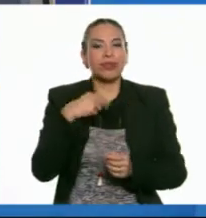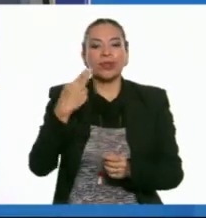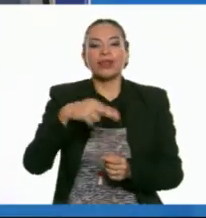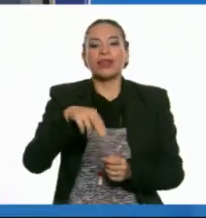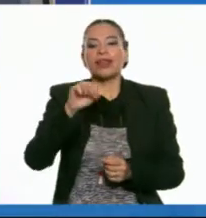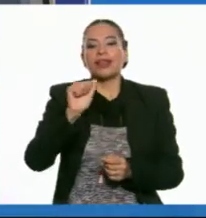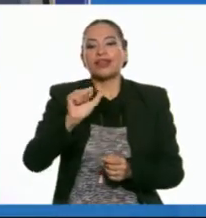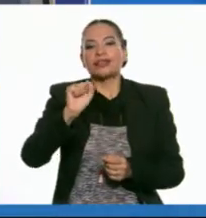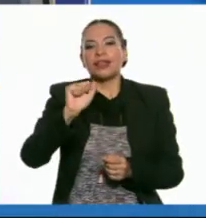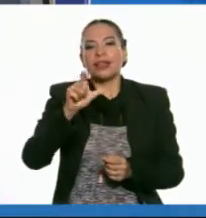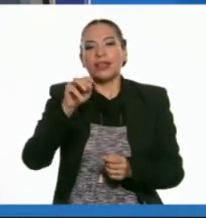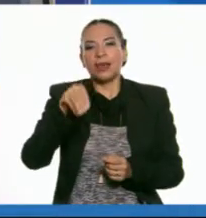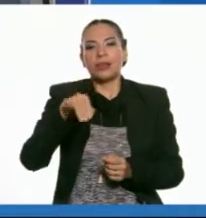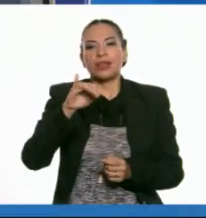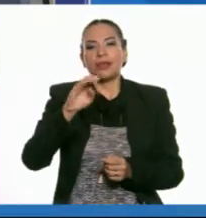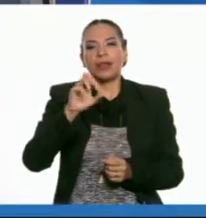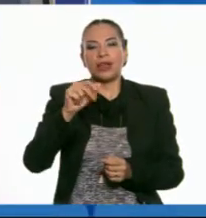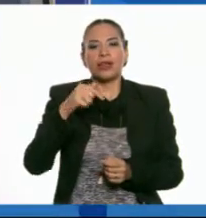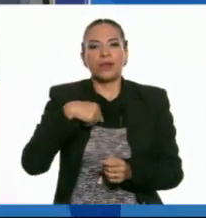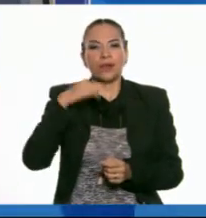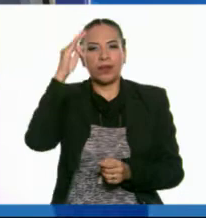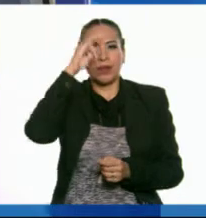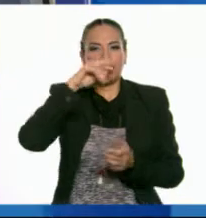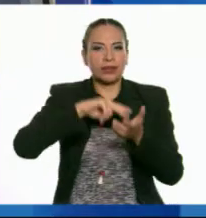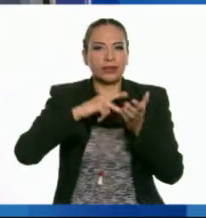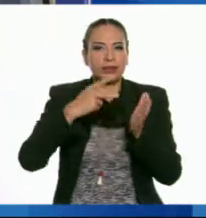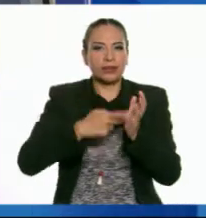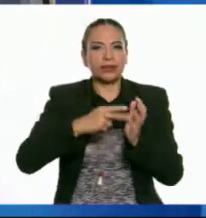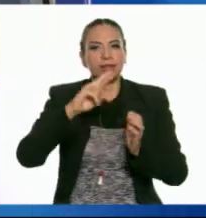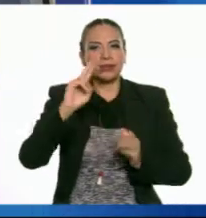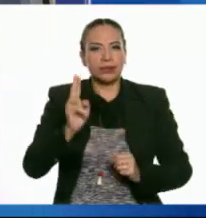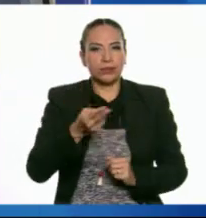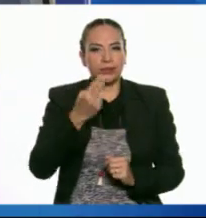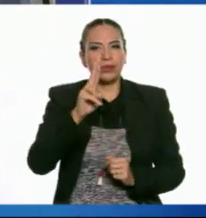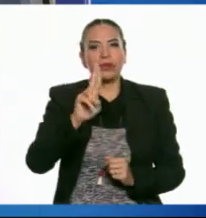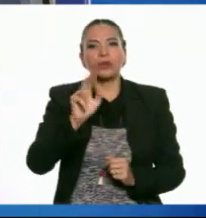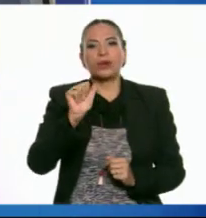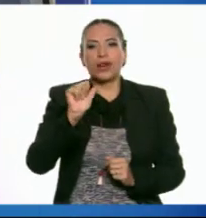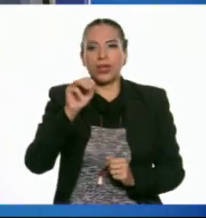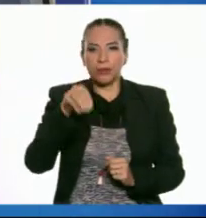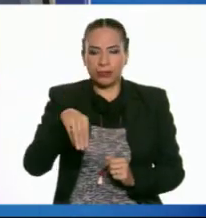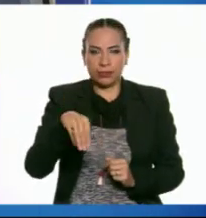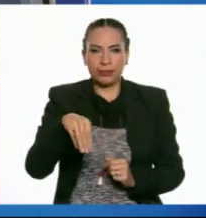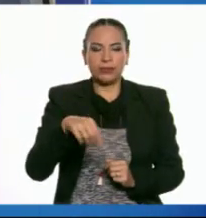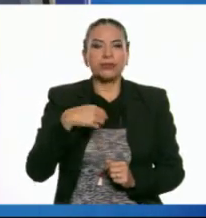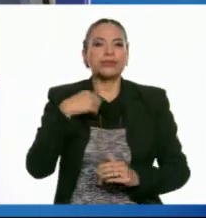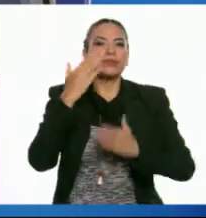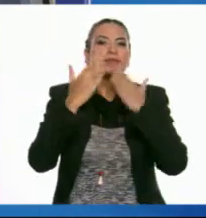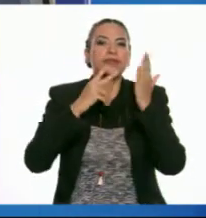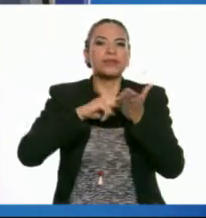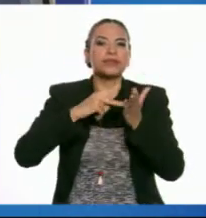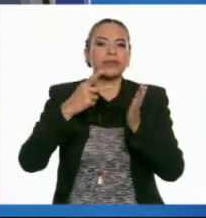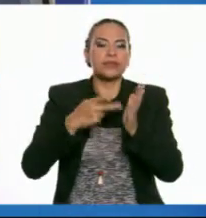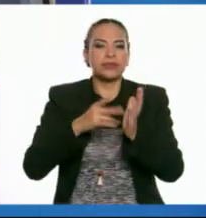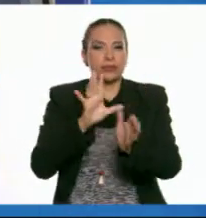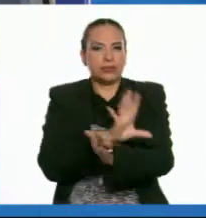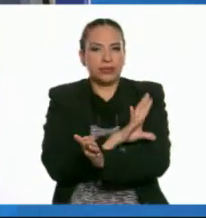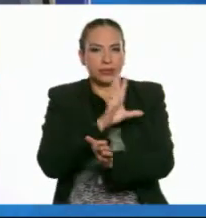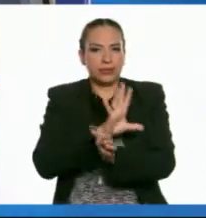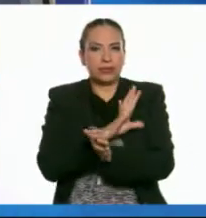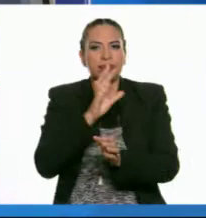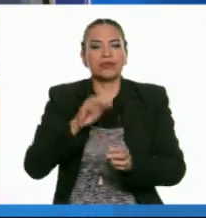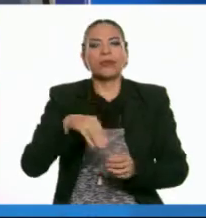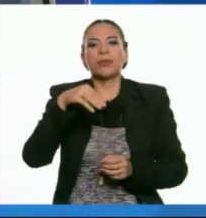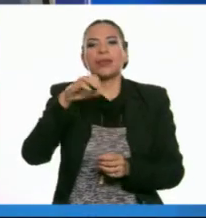nombre es Adam Ibarra. Soy egresado de la Facultad de Ingeniería de la Universidad Nacional Autónoma de México, donde estudié Ingeniería Mecatrónica. Y